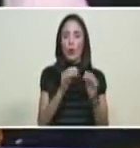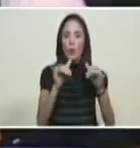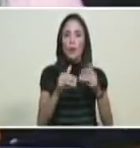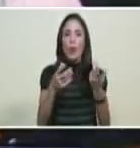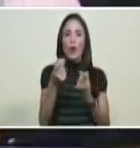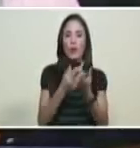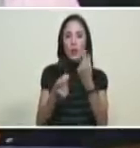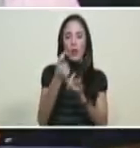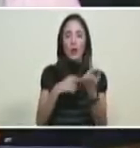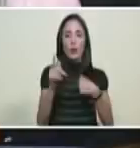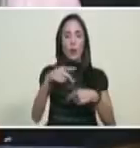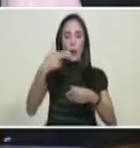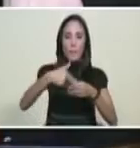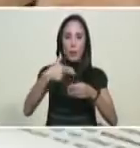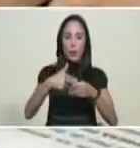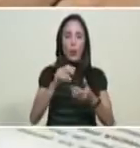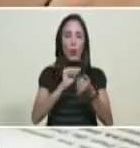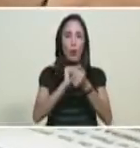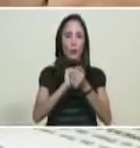recursos naturales.